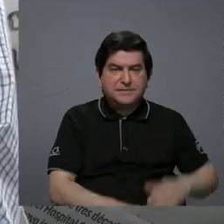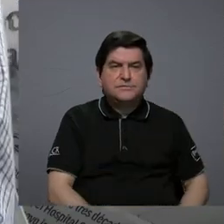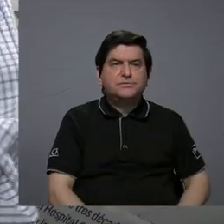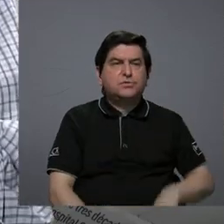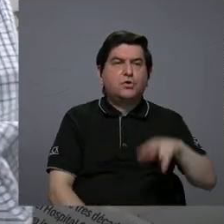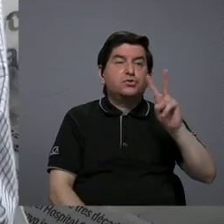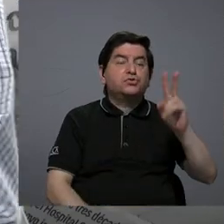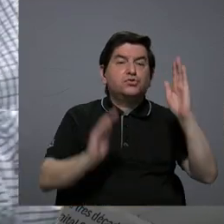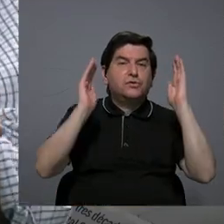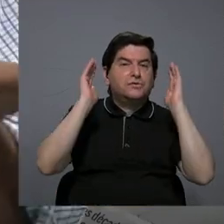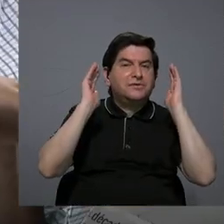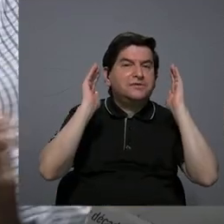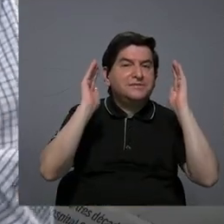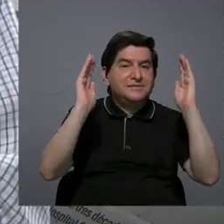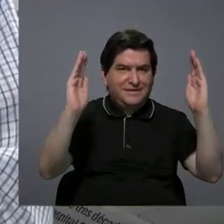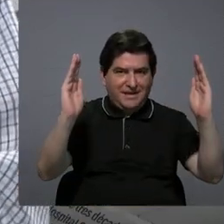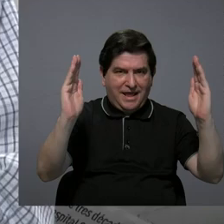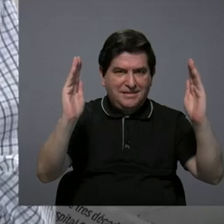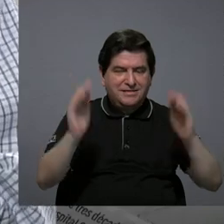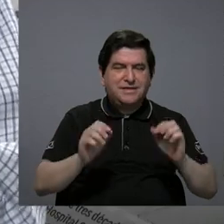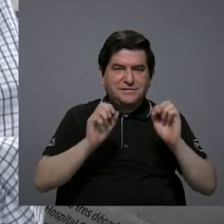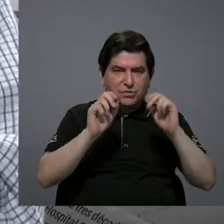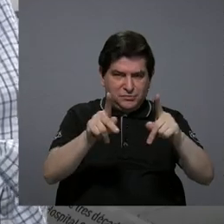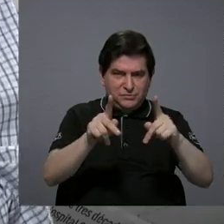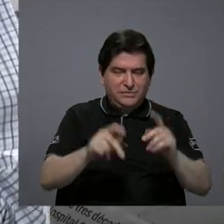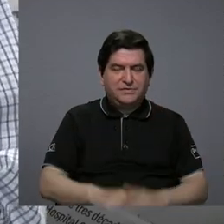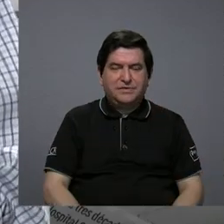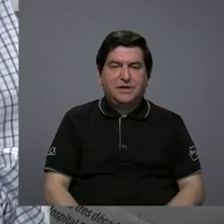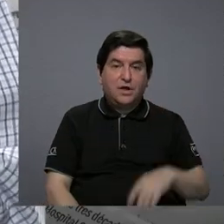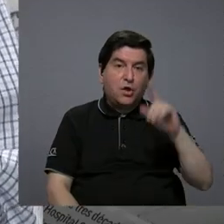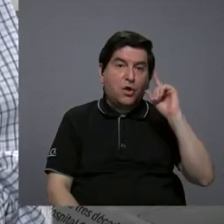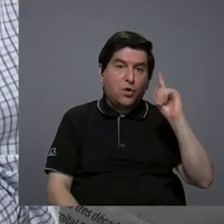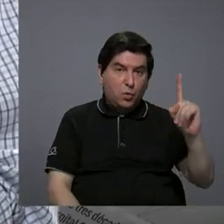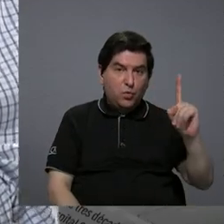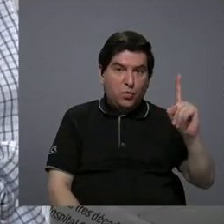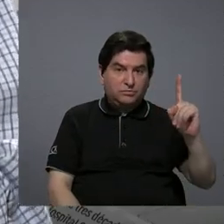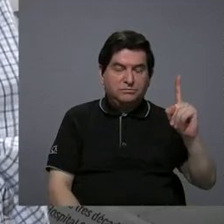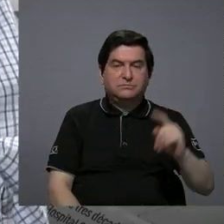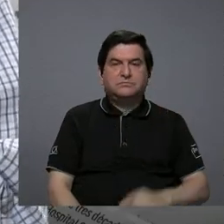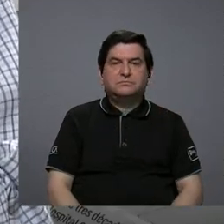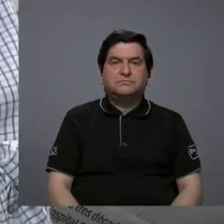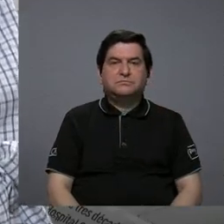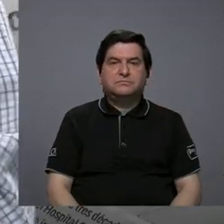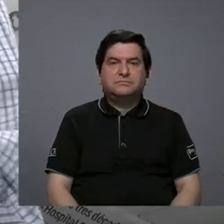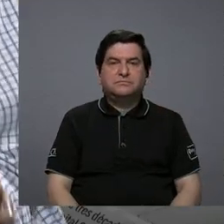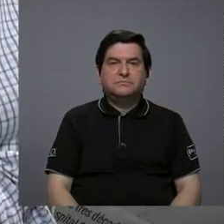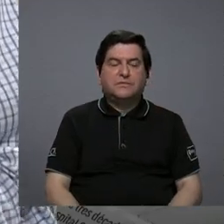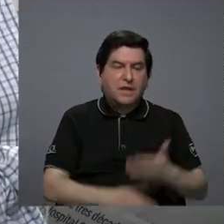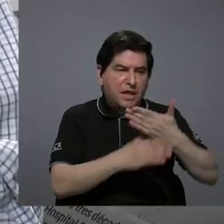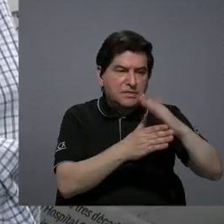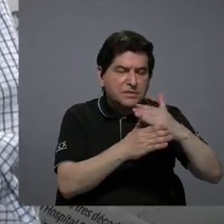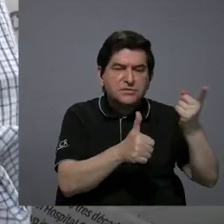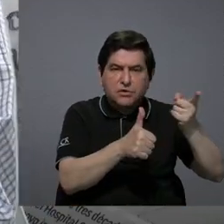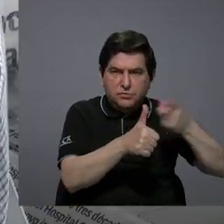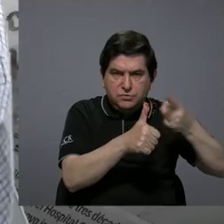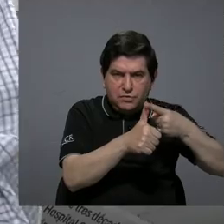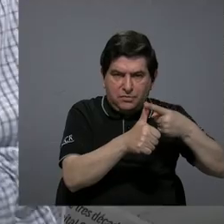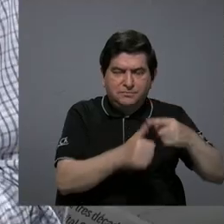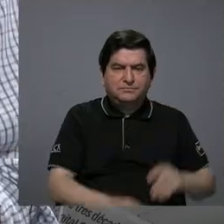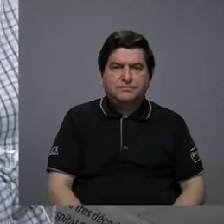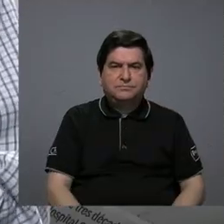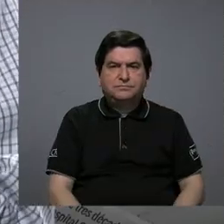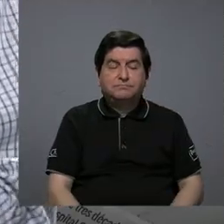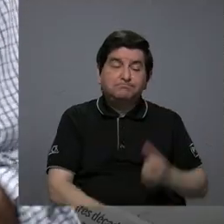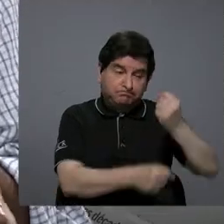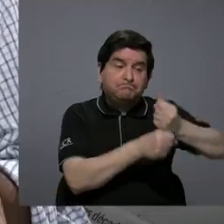de dos grandes vías, ¿verdad? Uno, lo que podríamos llamar la distribución primaria, que es sobre todo